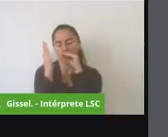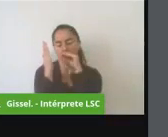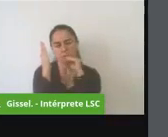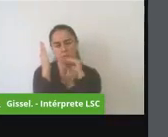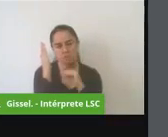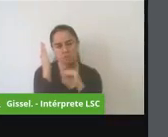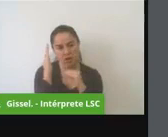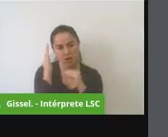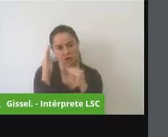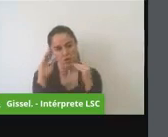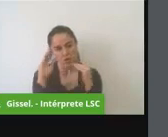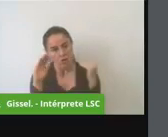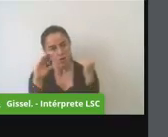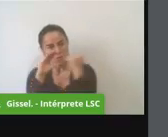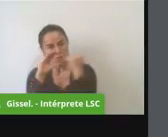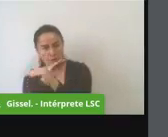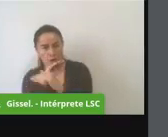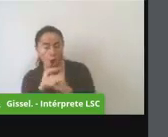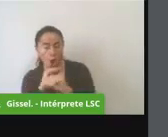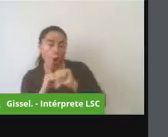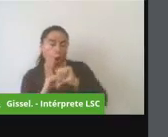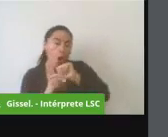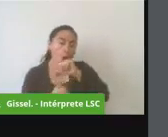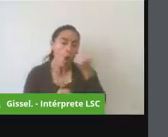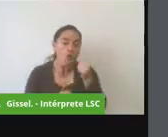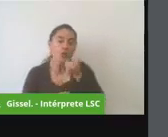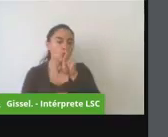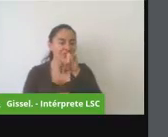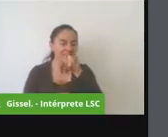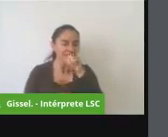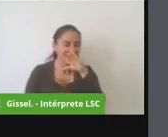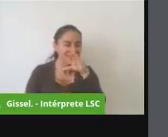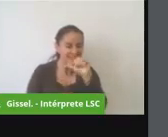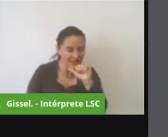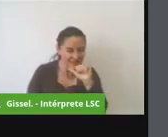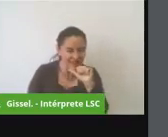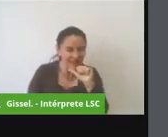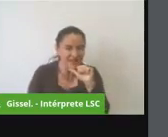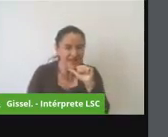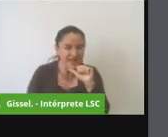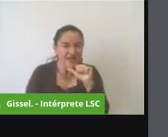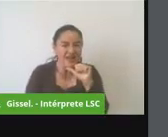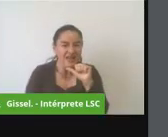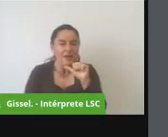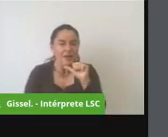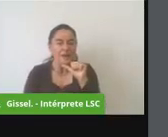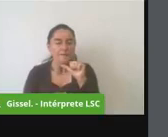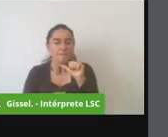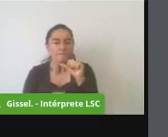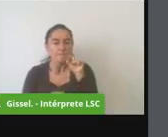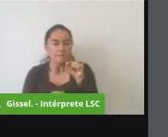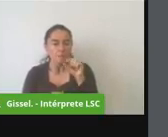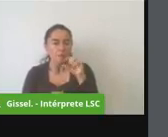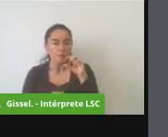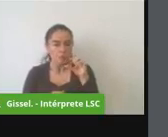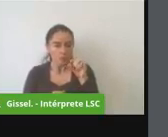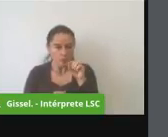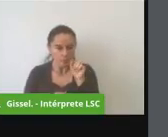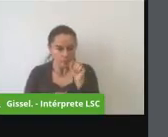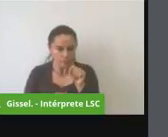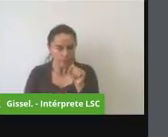arroba moe punto org punto ceo también como un